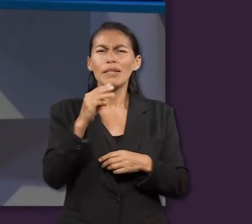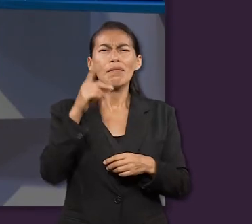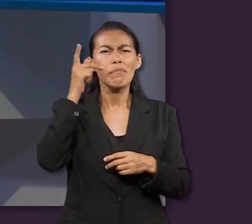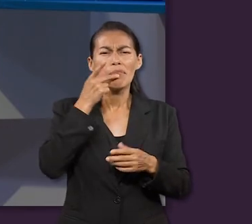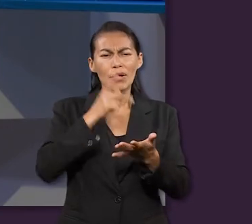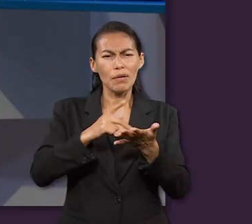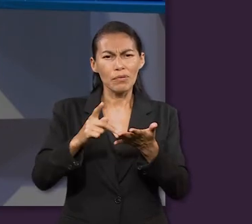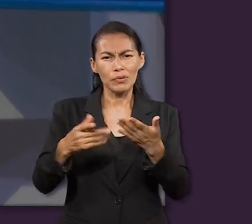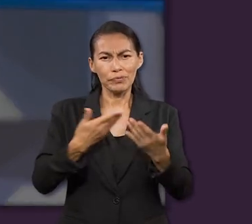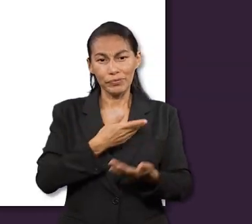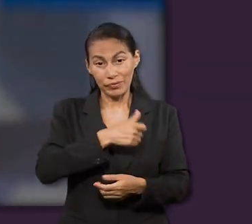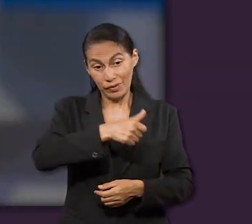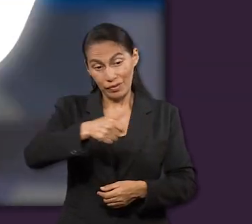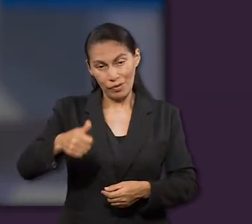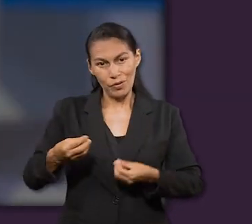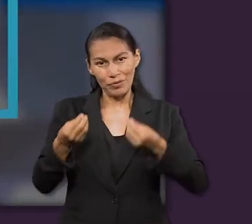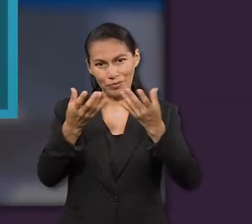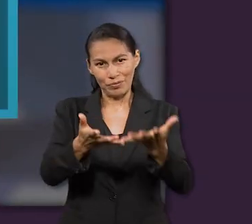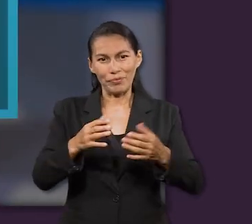Pablo tiene para nosotros.